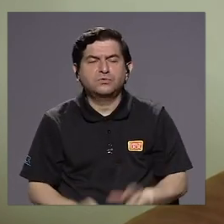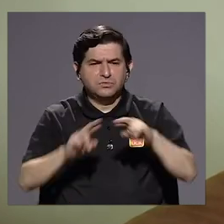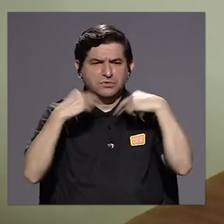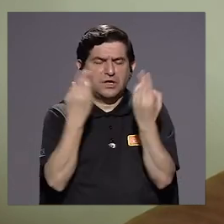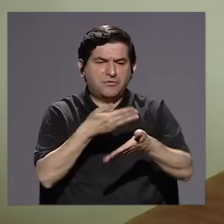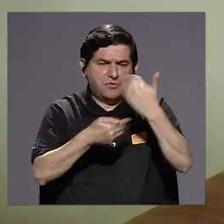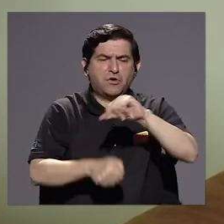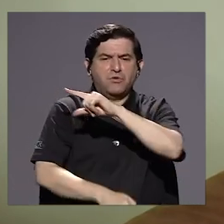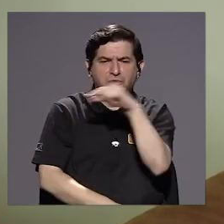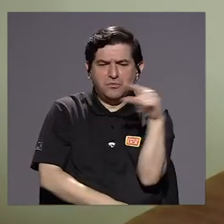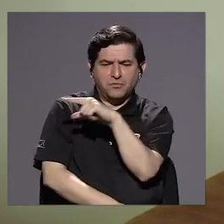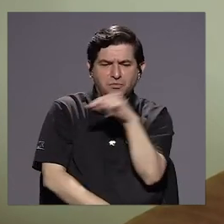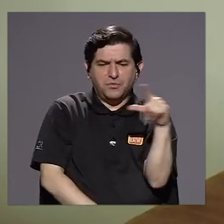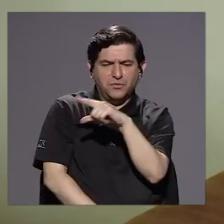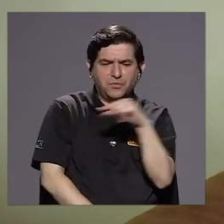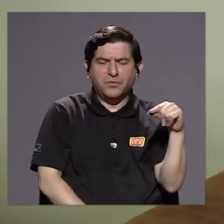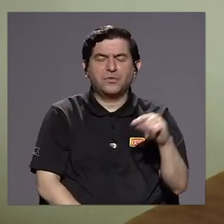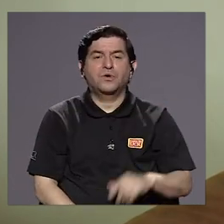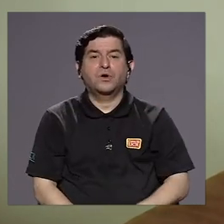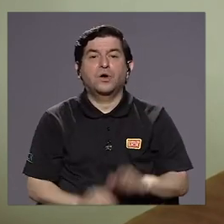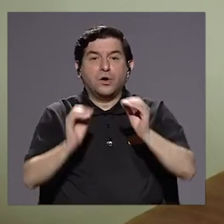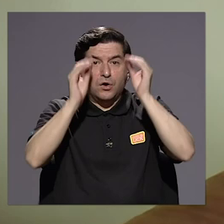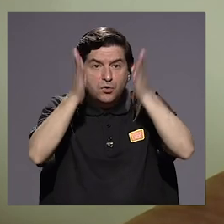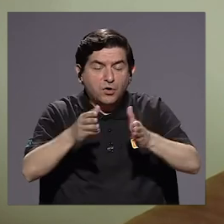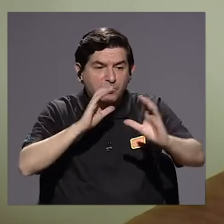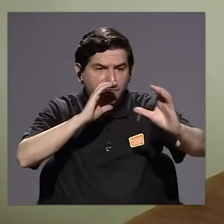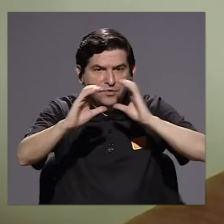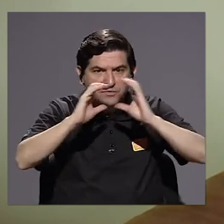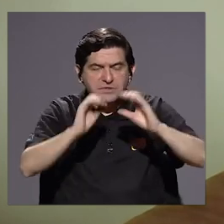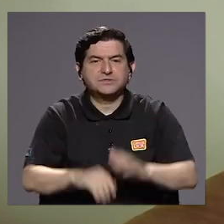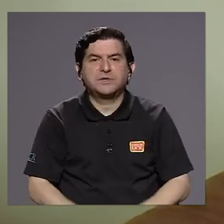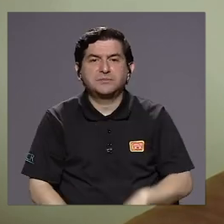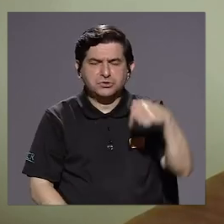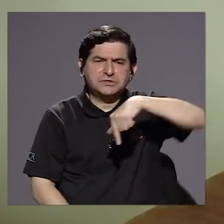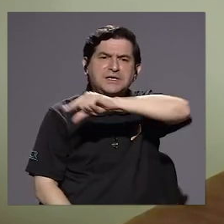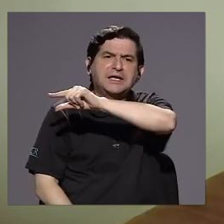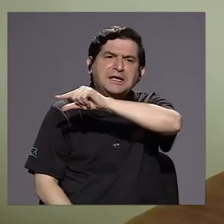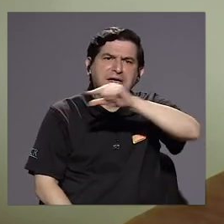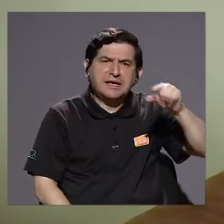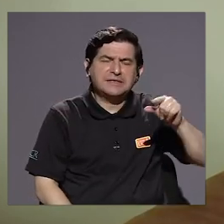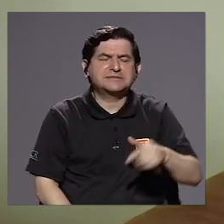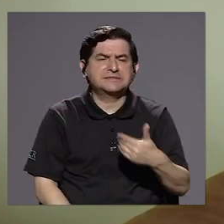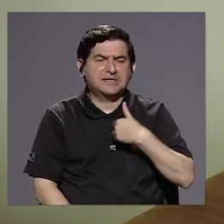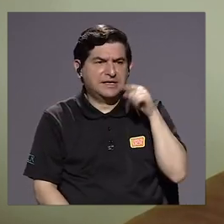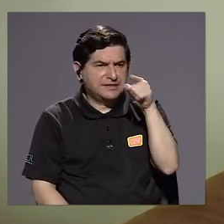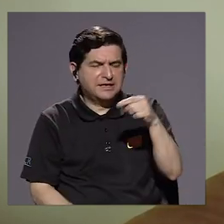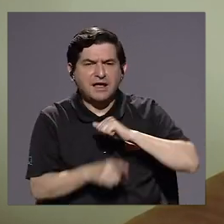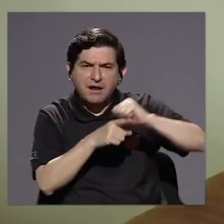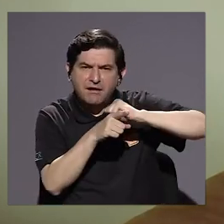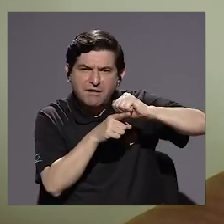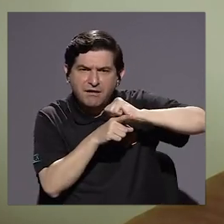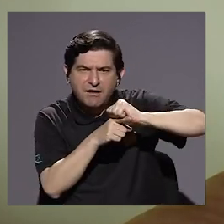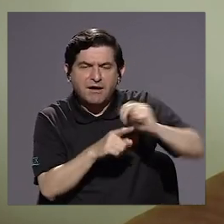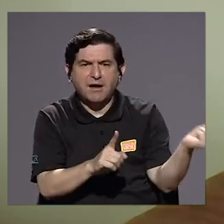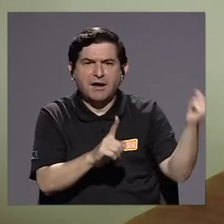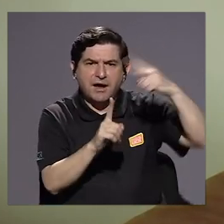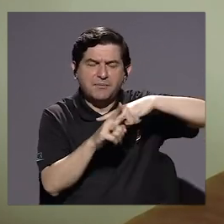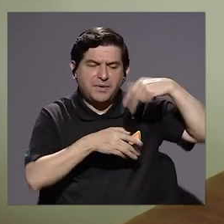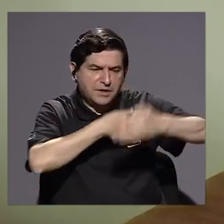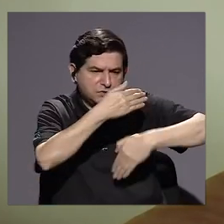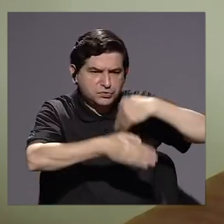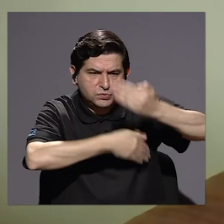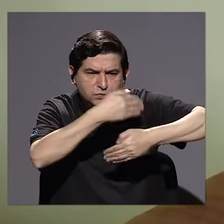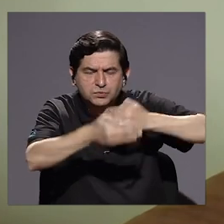semanas pasadas con los docentes, nos comunicamos con esta semana que están recibiendo discapacitación para aplicación de